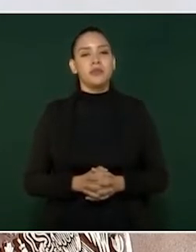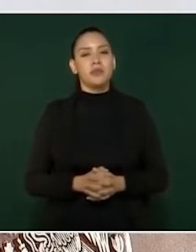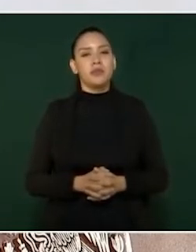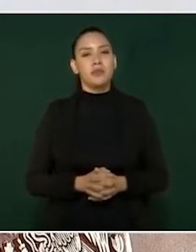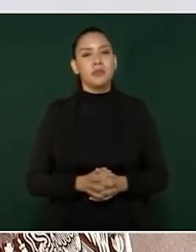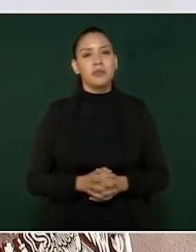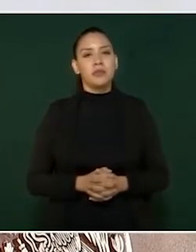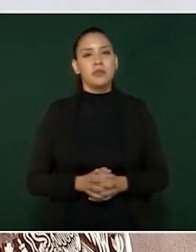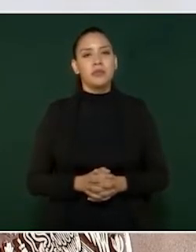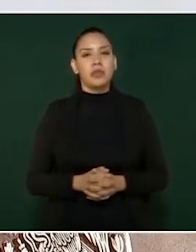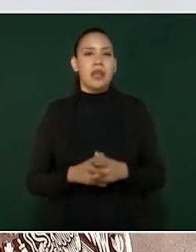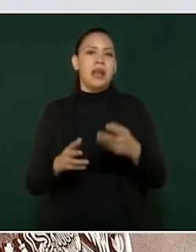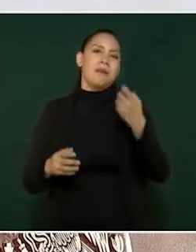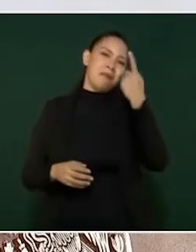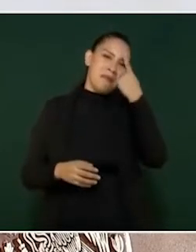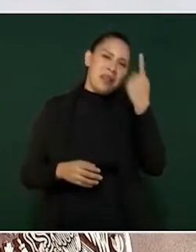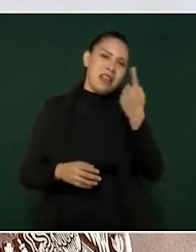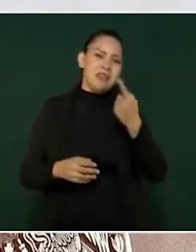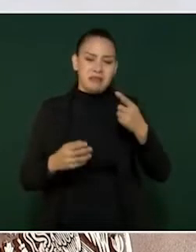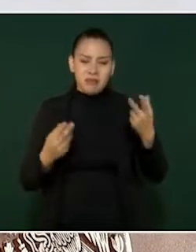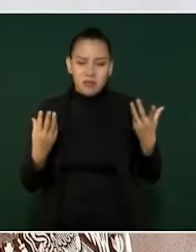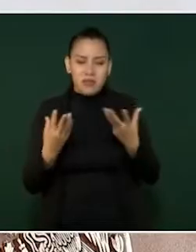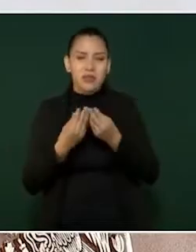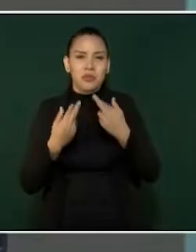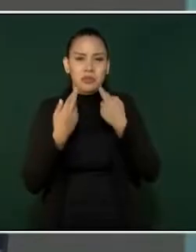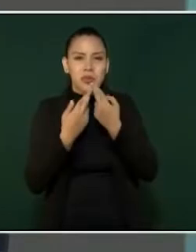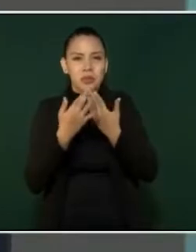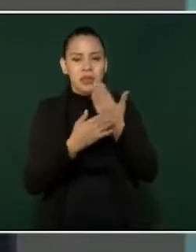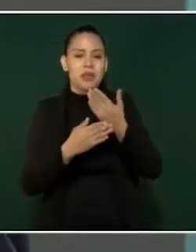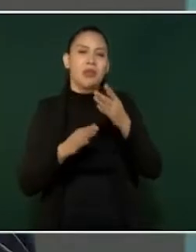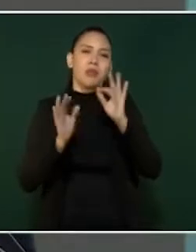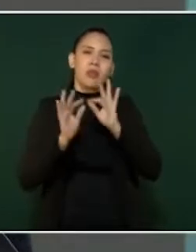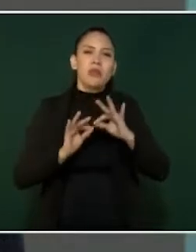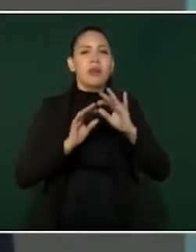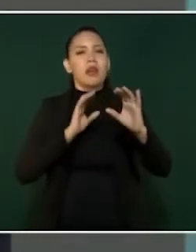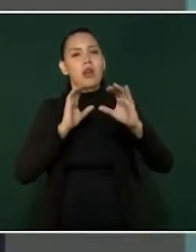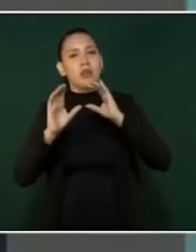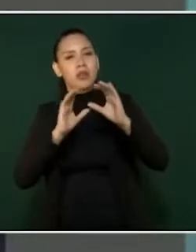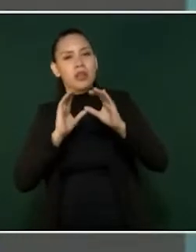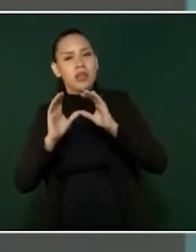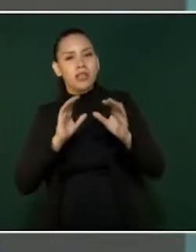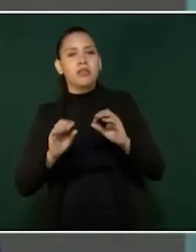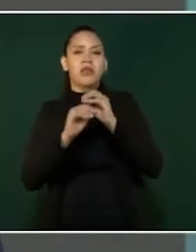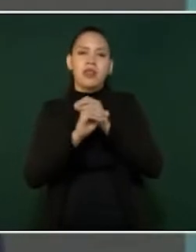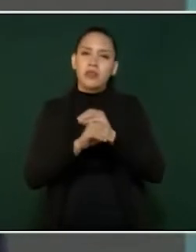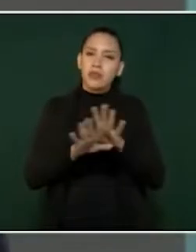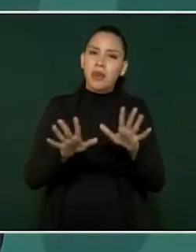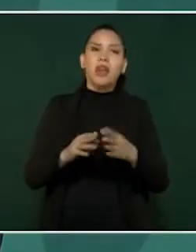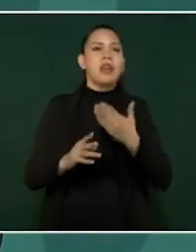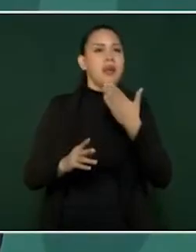Un diálogo circular de comunicación de muy buen nivel,